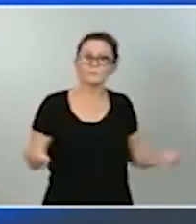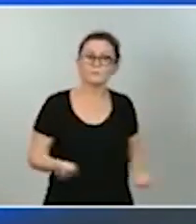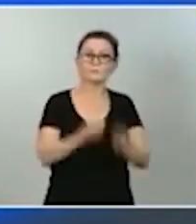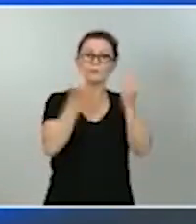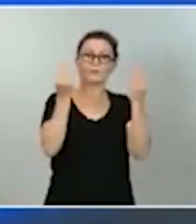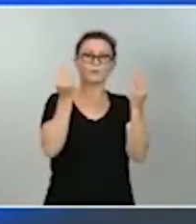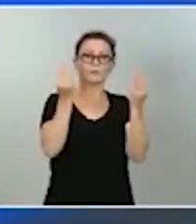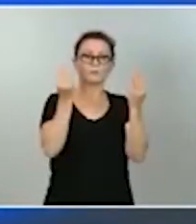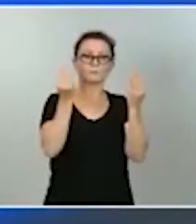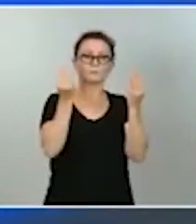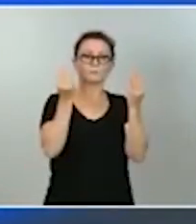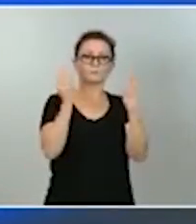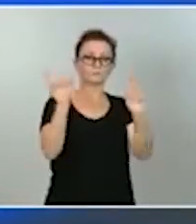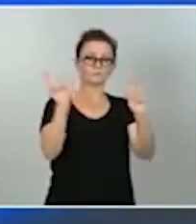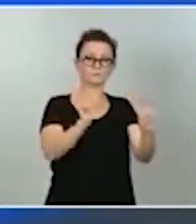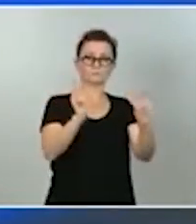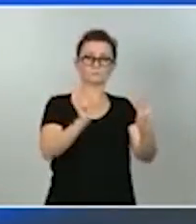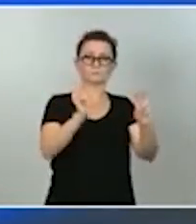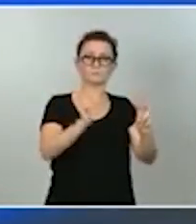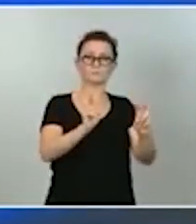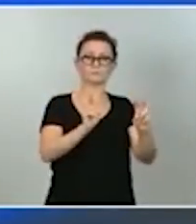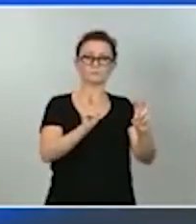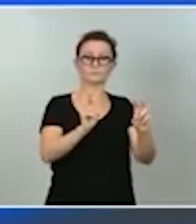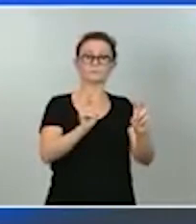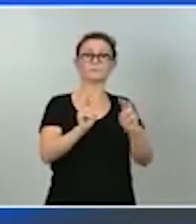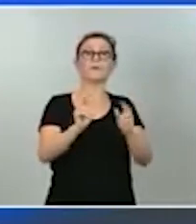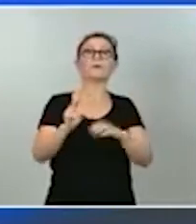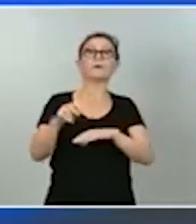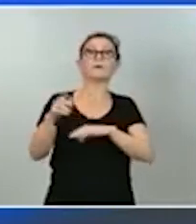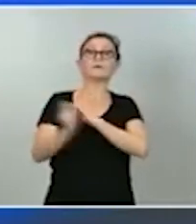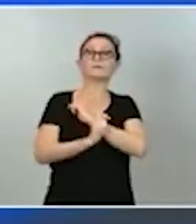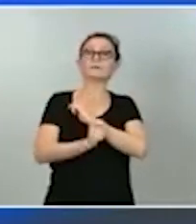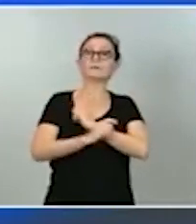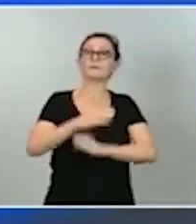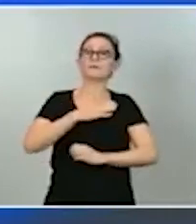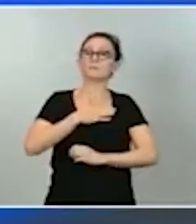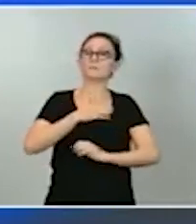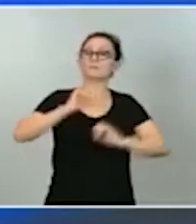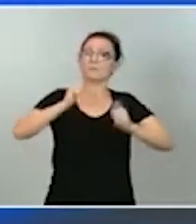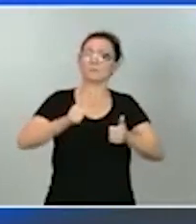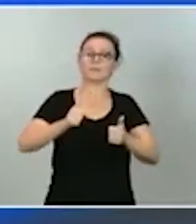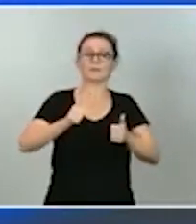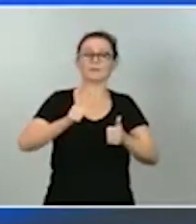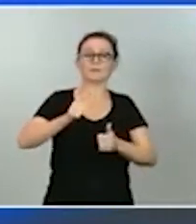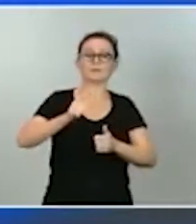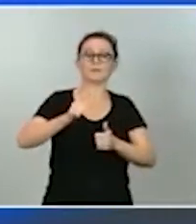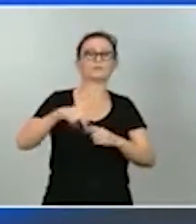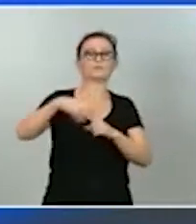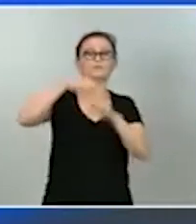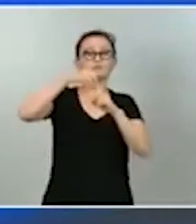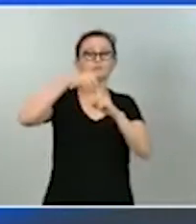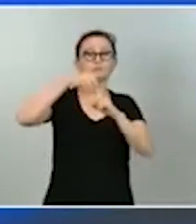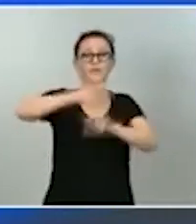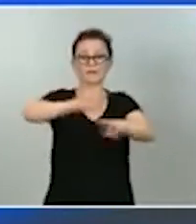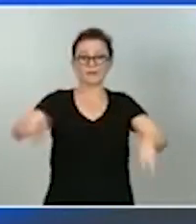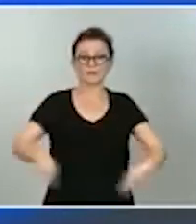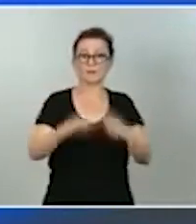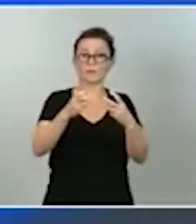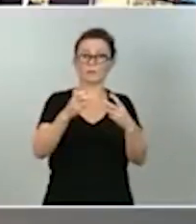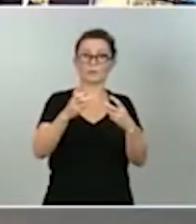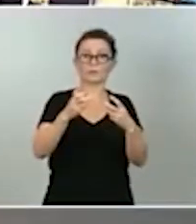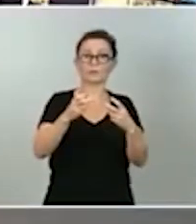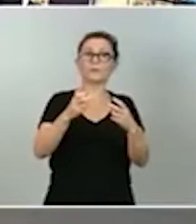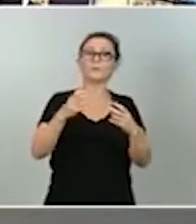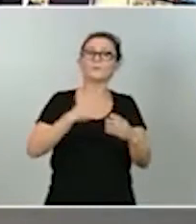productivo. La base de la apuesta estratégica nace de un principio renovador. Para que la transformación de nuestra economía sea lo